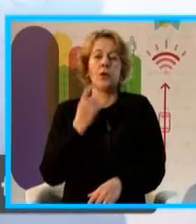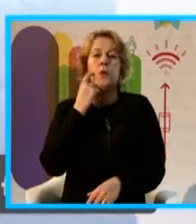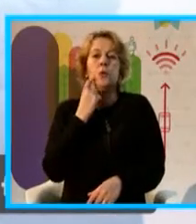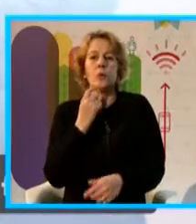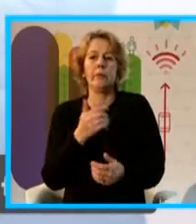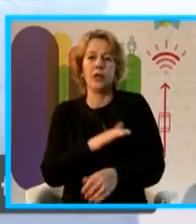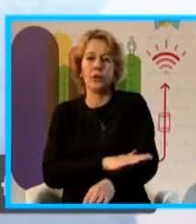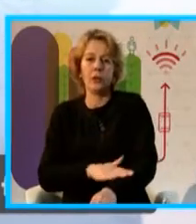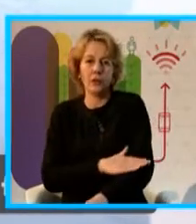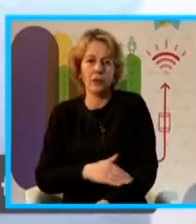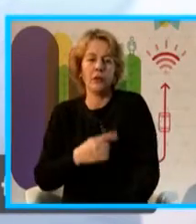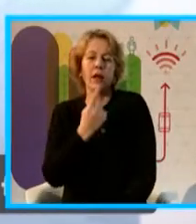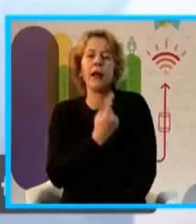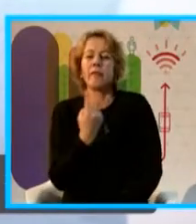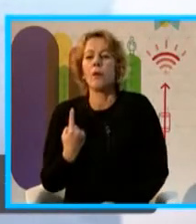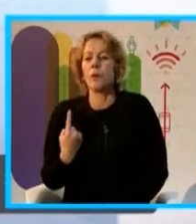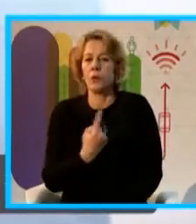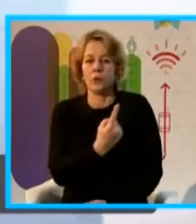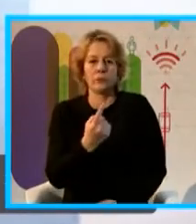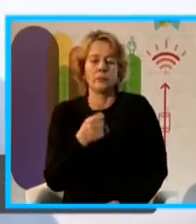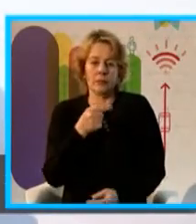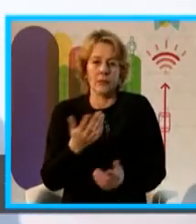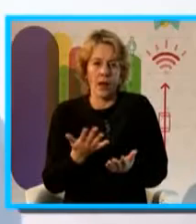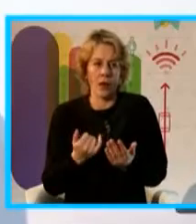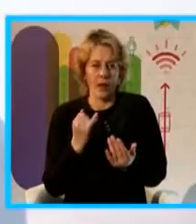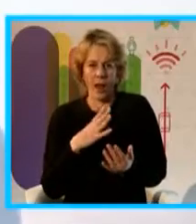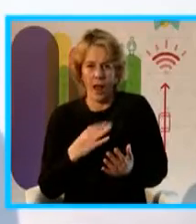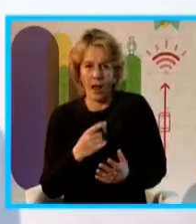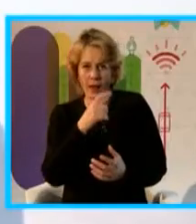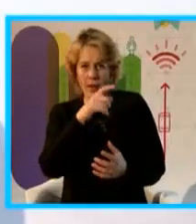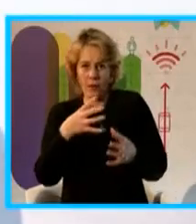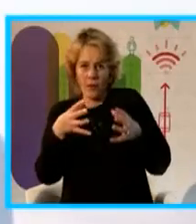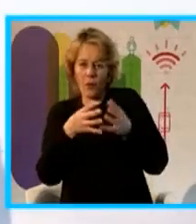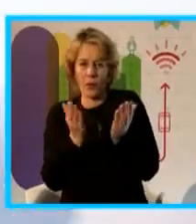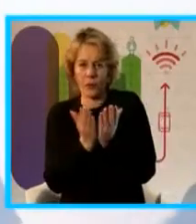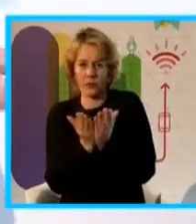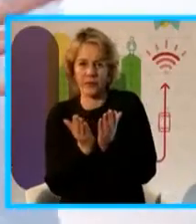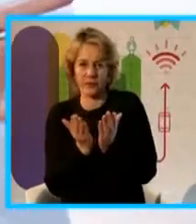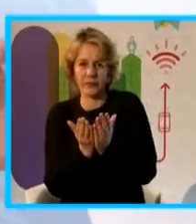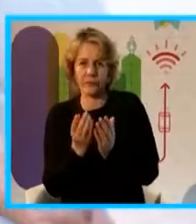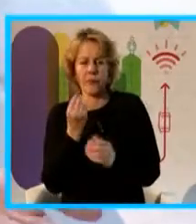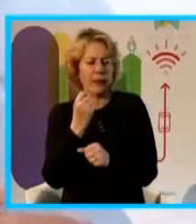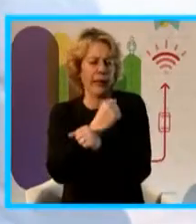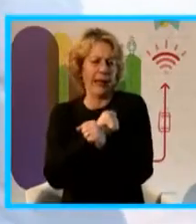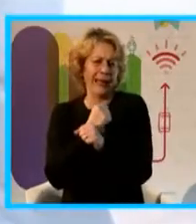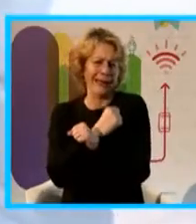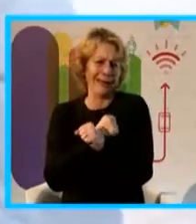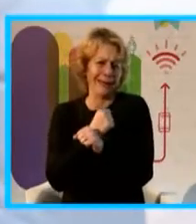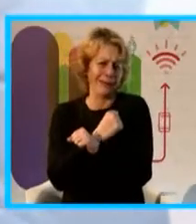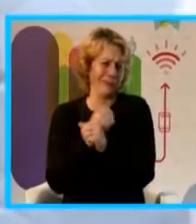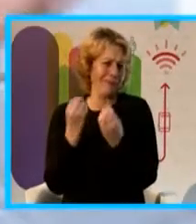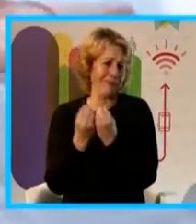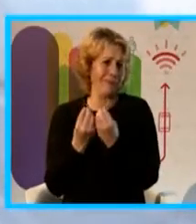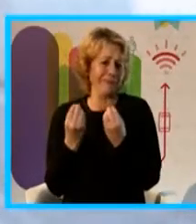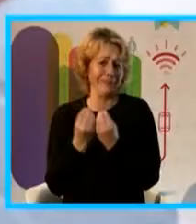etcétera. Y además, bueno, como estamos, había mucho ingeniero ahí, les voy a decir, y